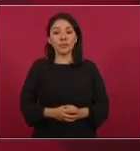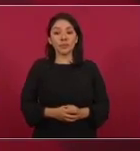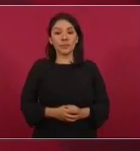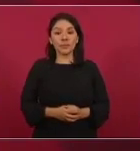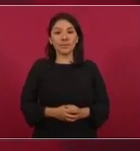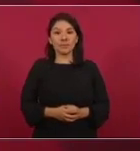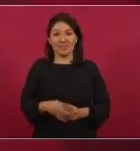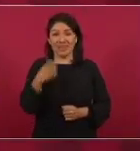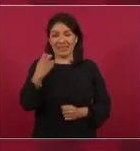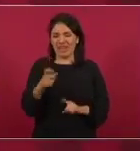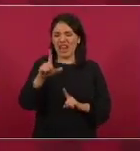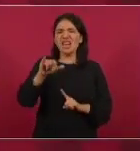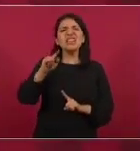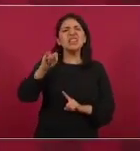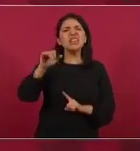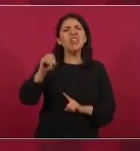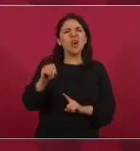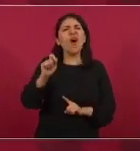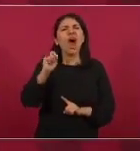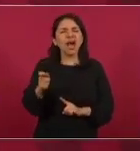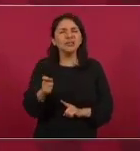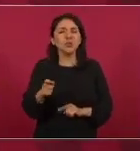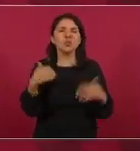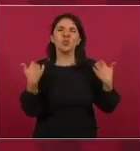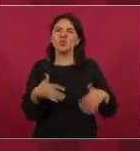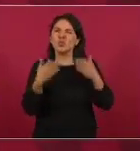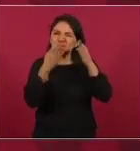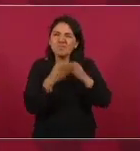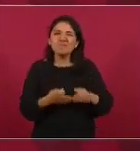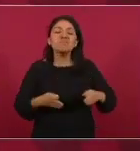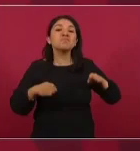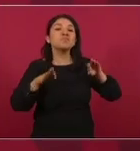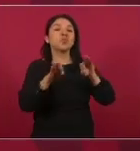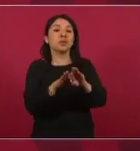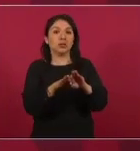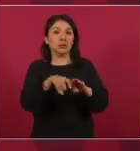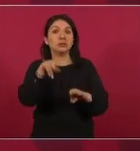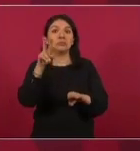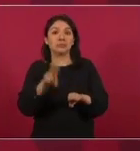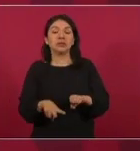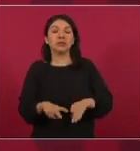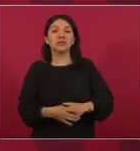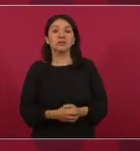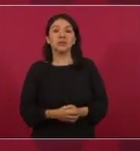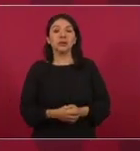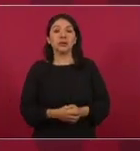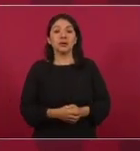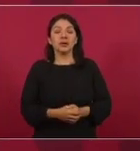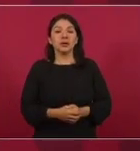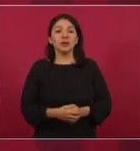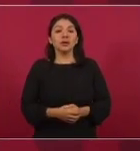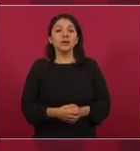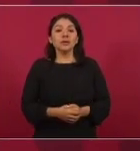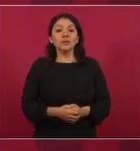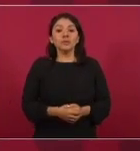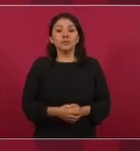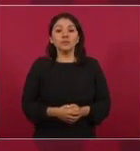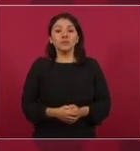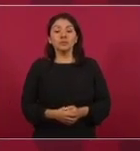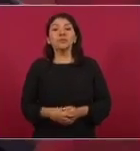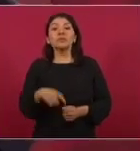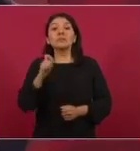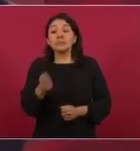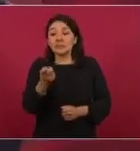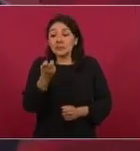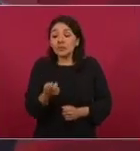un mineral estratégico, que significa el